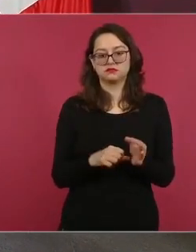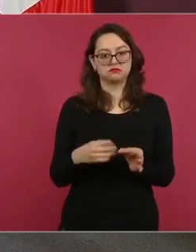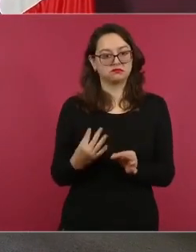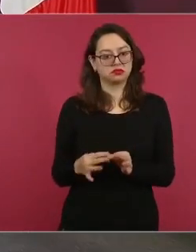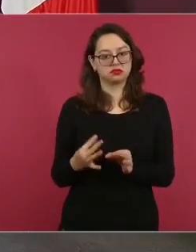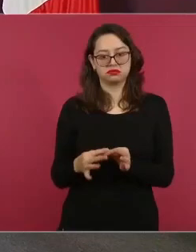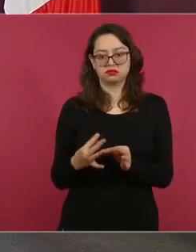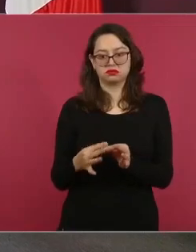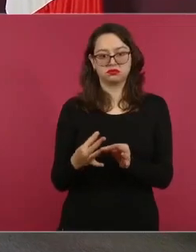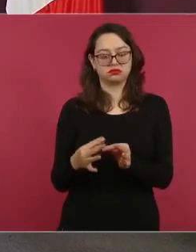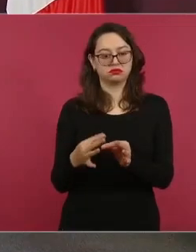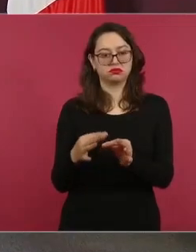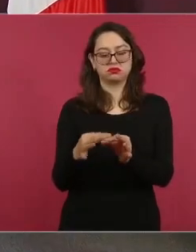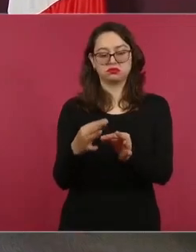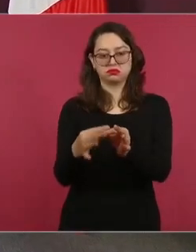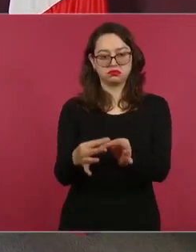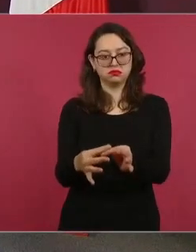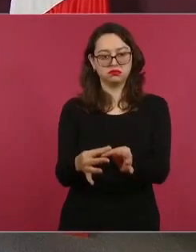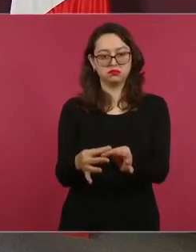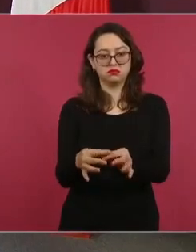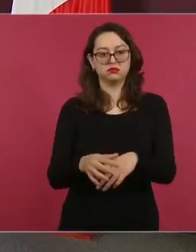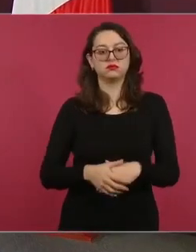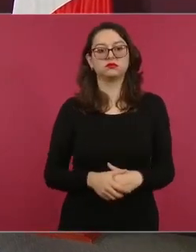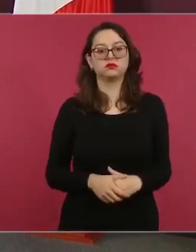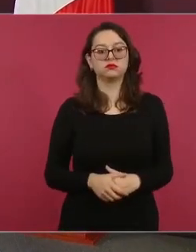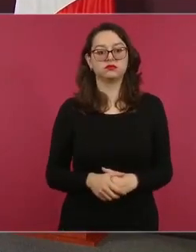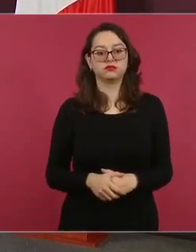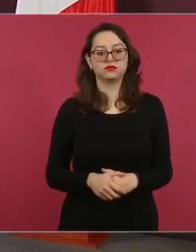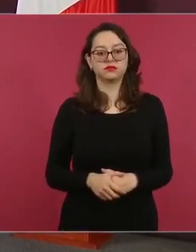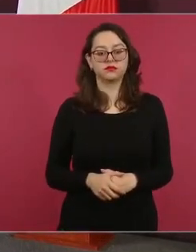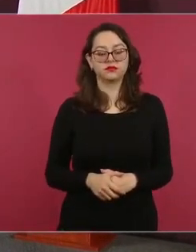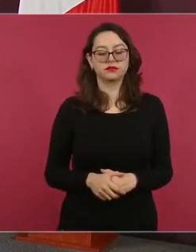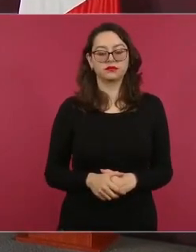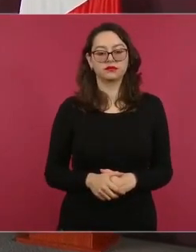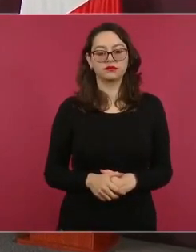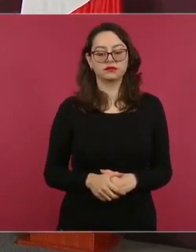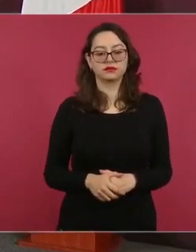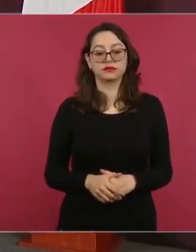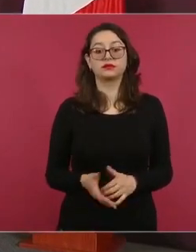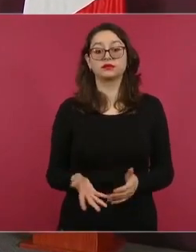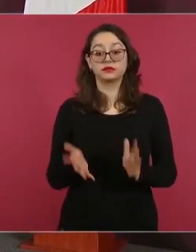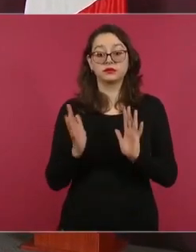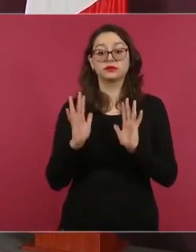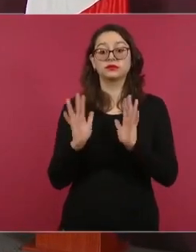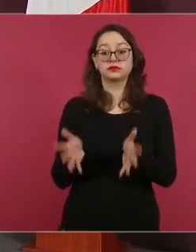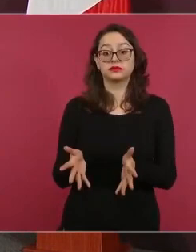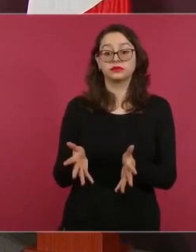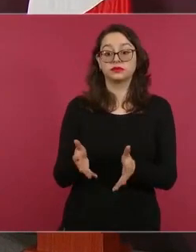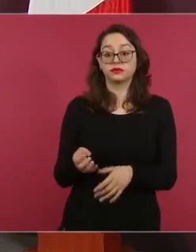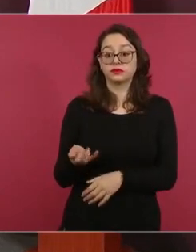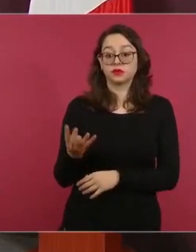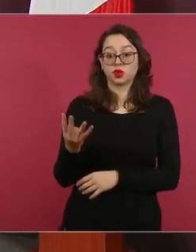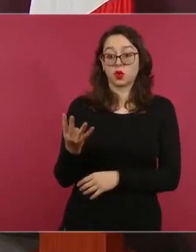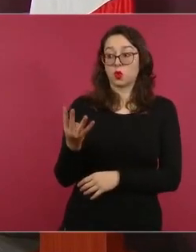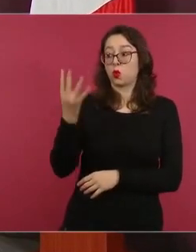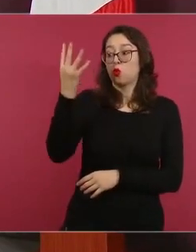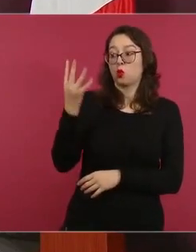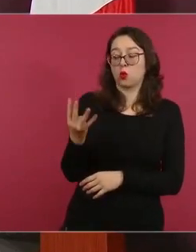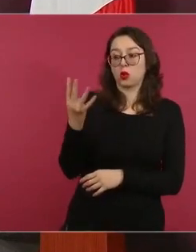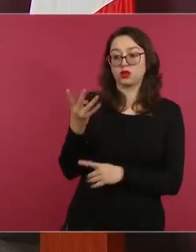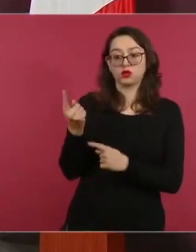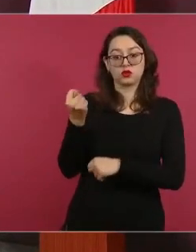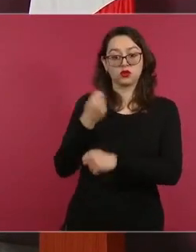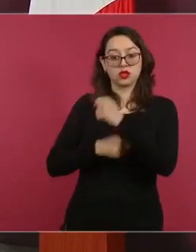ya se habló con cuatro grandes centros